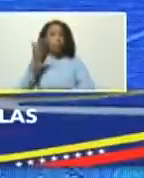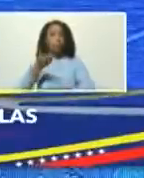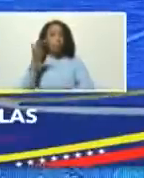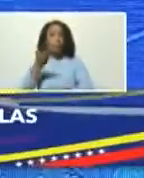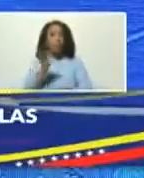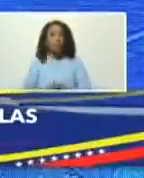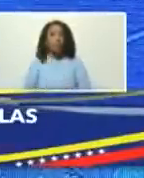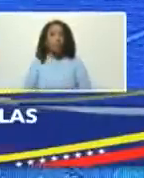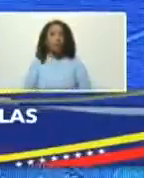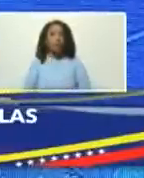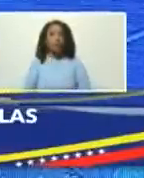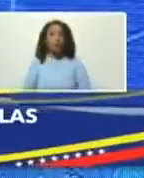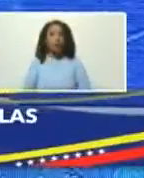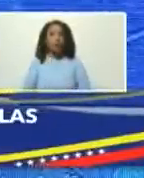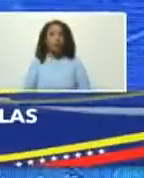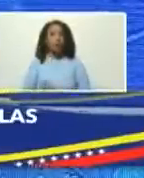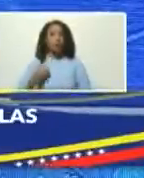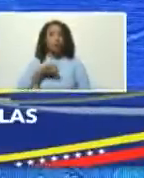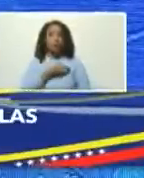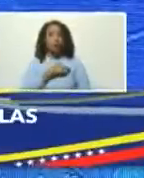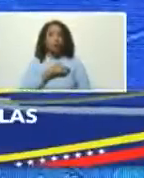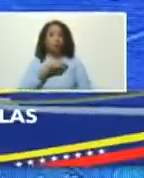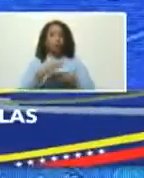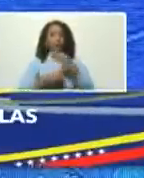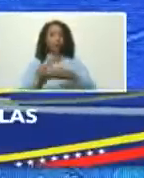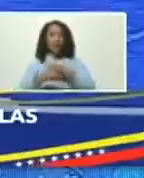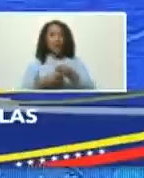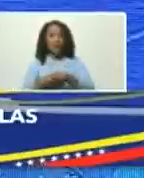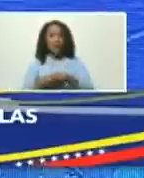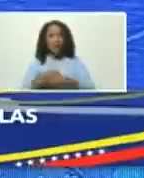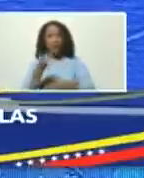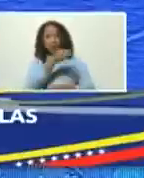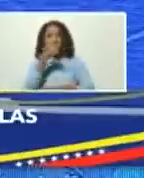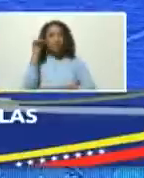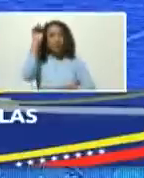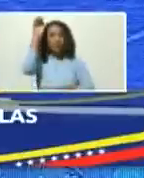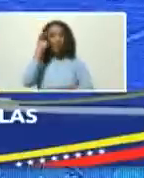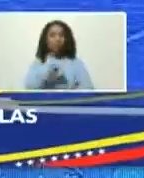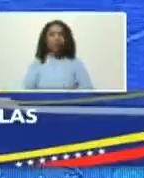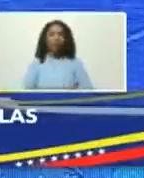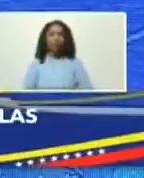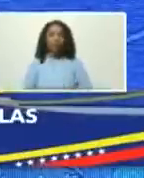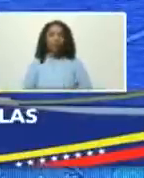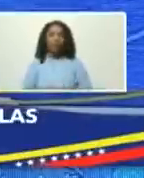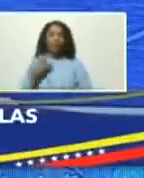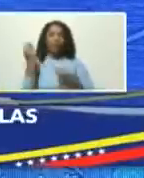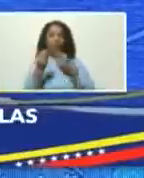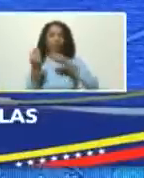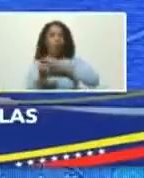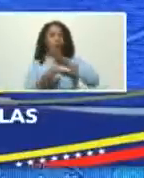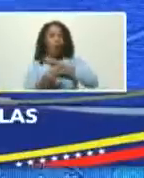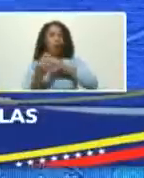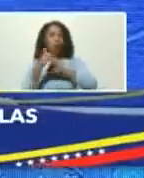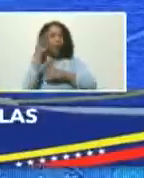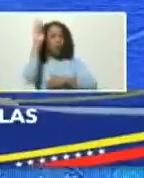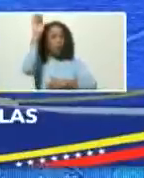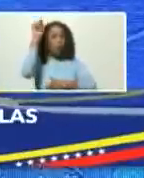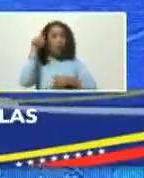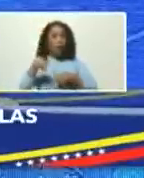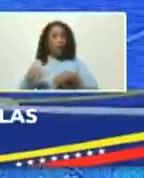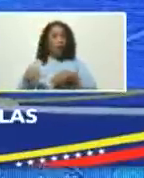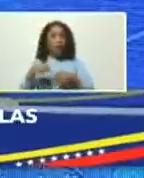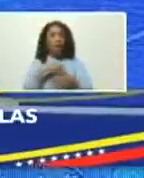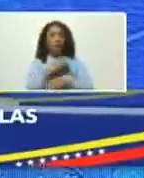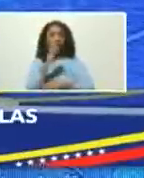para nosotros garantizar el éxito como va a ser de estas zonas